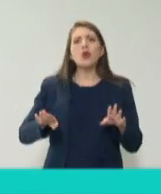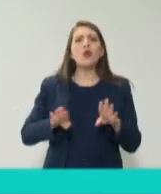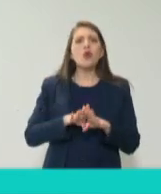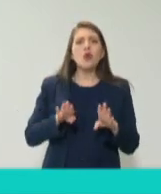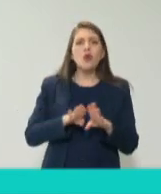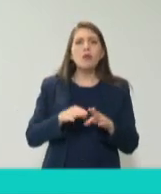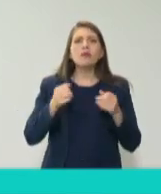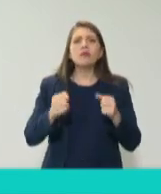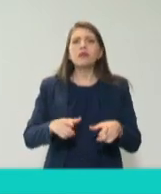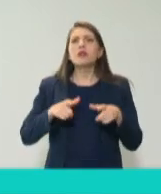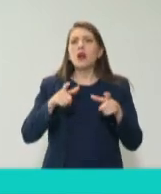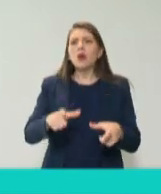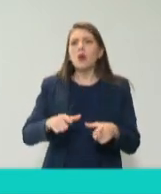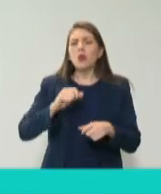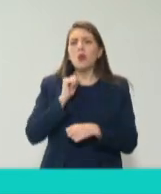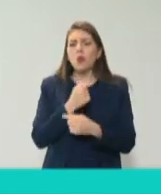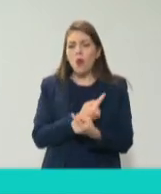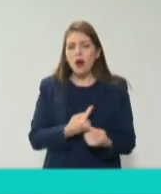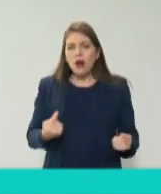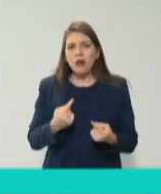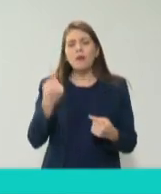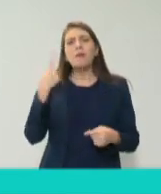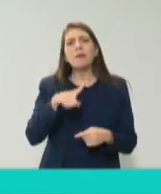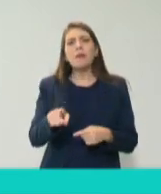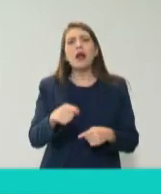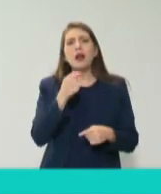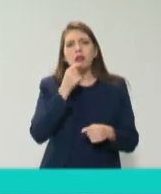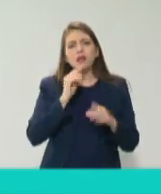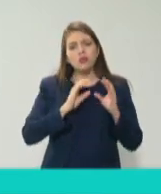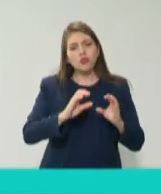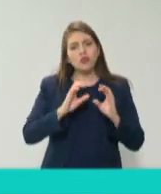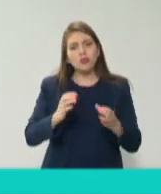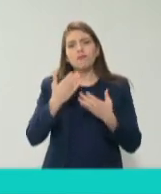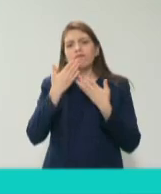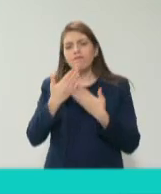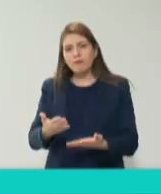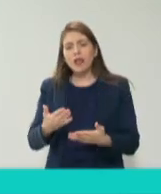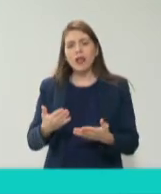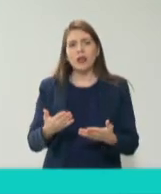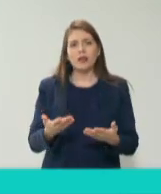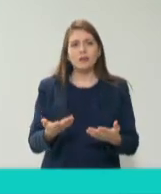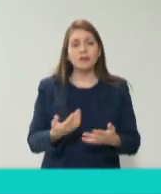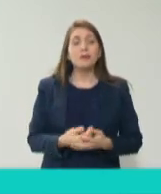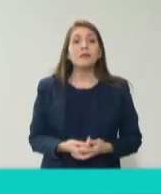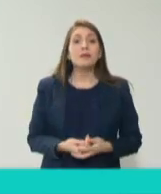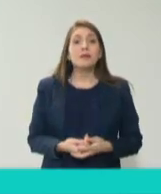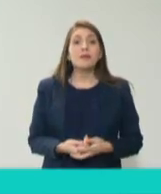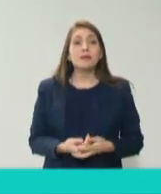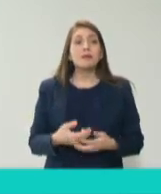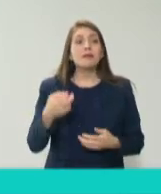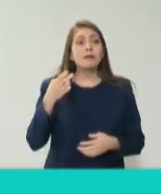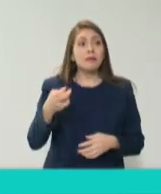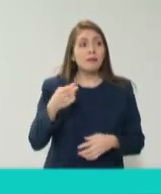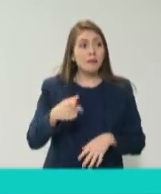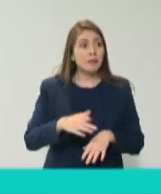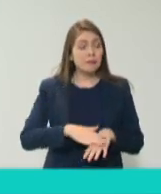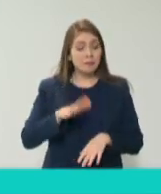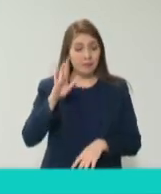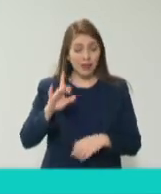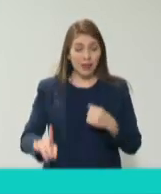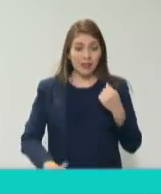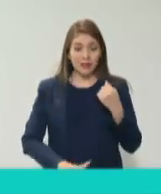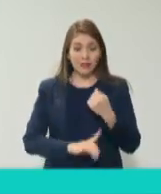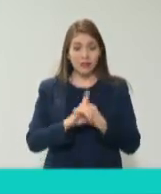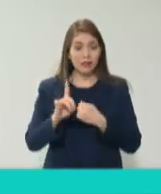guardería de que su hijo esté bien cuidado y que esté seguro creo que el mayor desafío y no quiero extenderme más